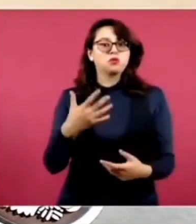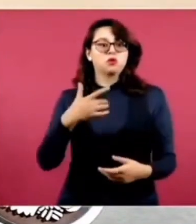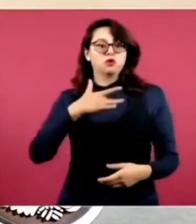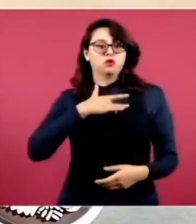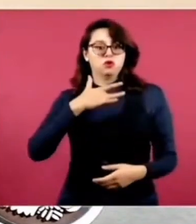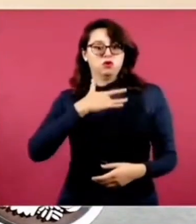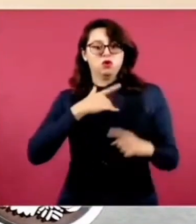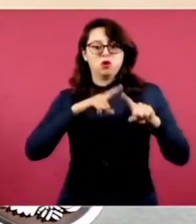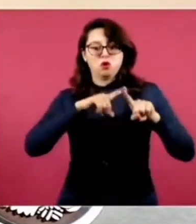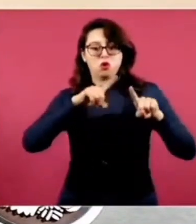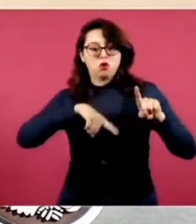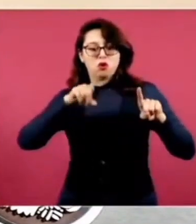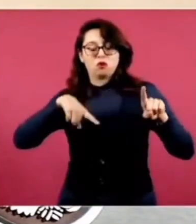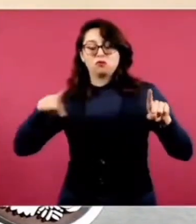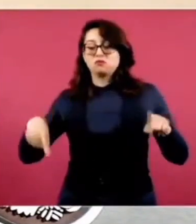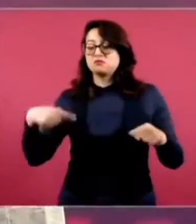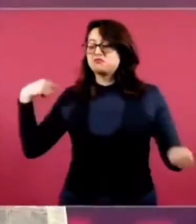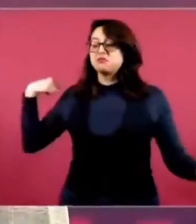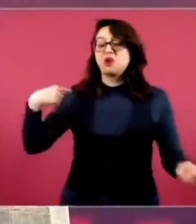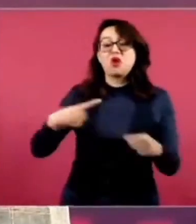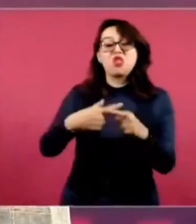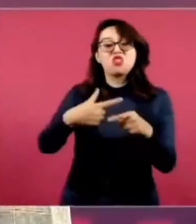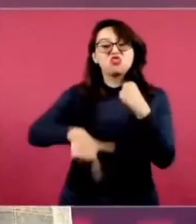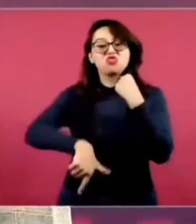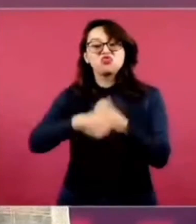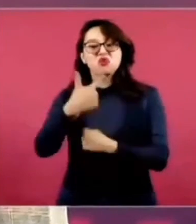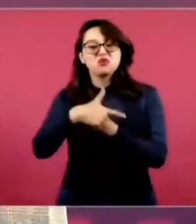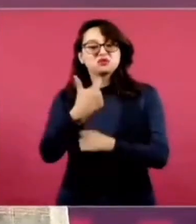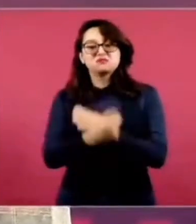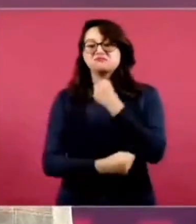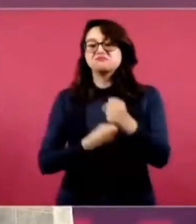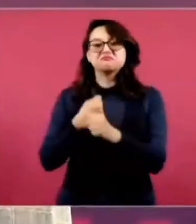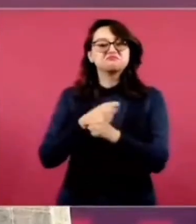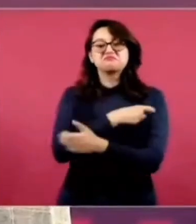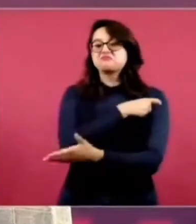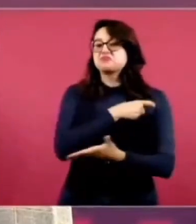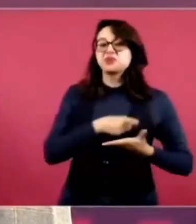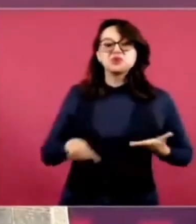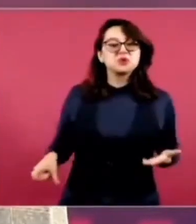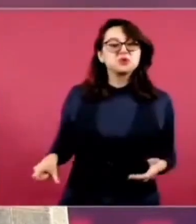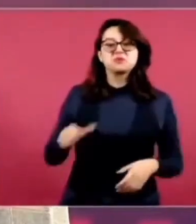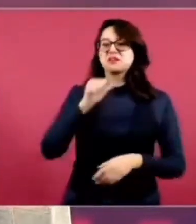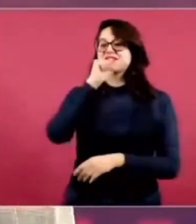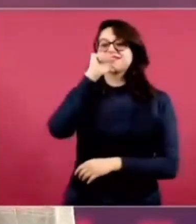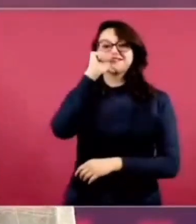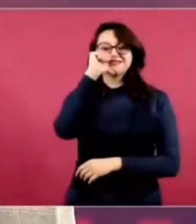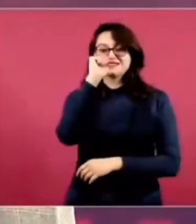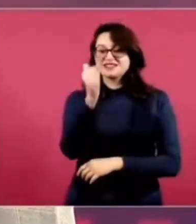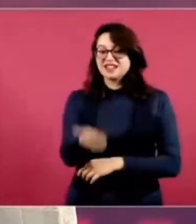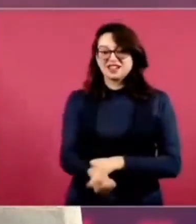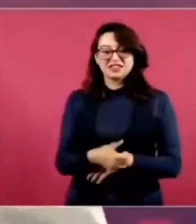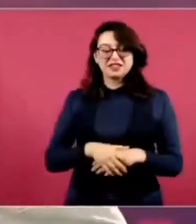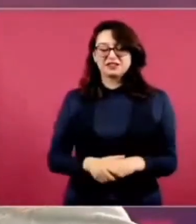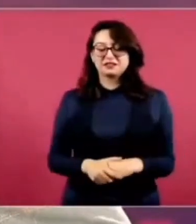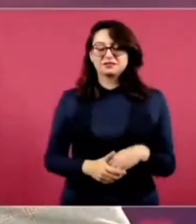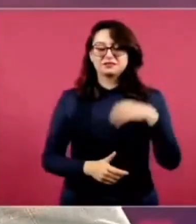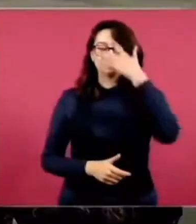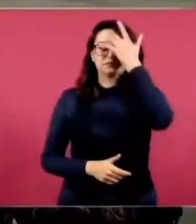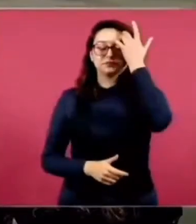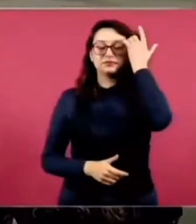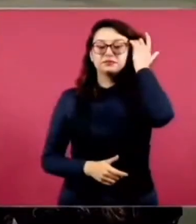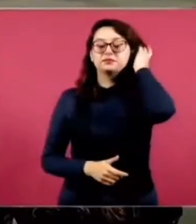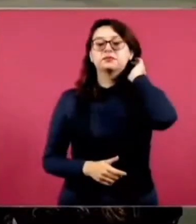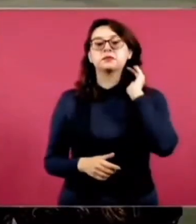ecocardiógrafos, tampoco equipo especializado como tomógrafos o electrofalógrafos, lo que